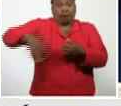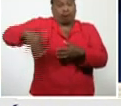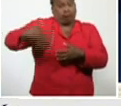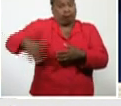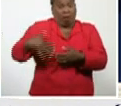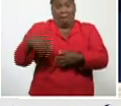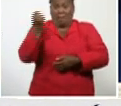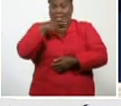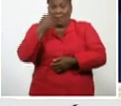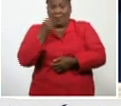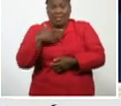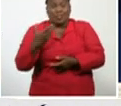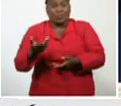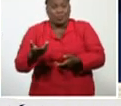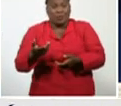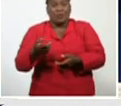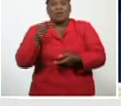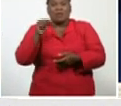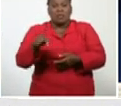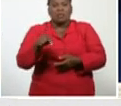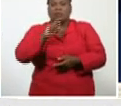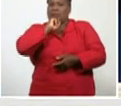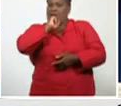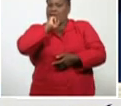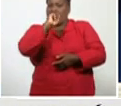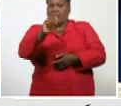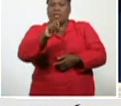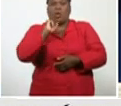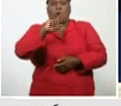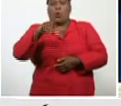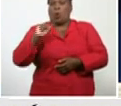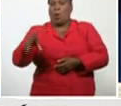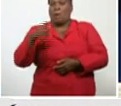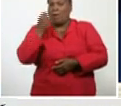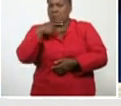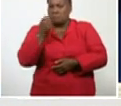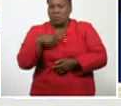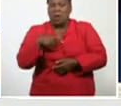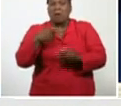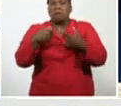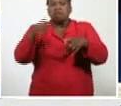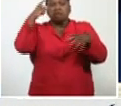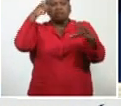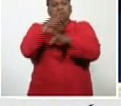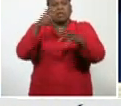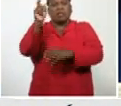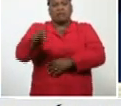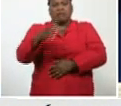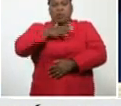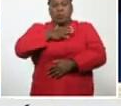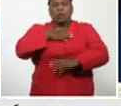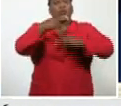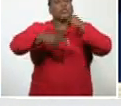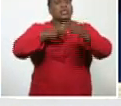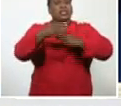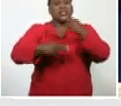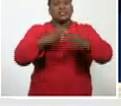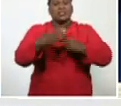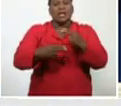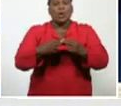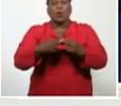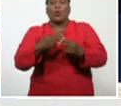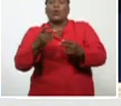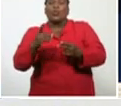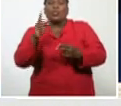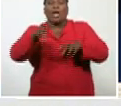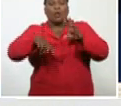pues, se nos hizo difícil, su adquisición, y nuestros científicos, elaboraron, un medio diagnóstico,